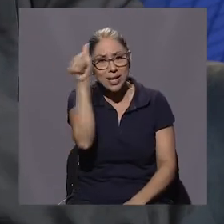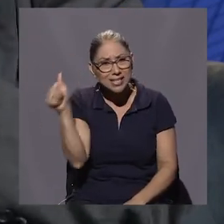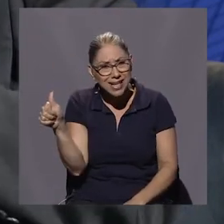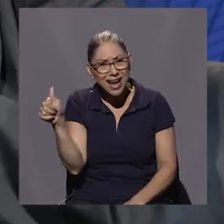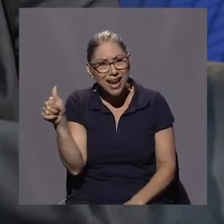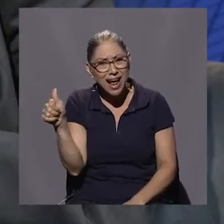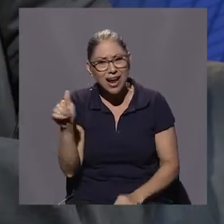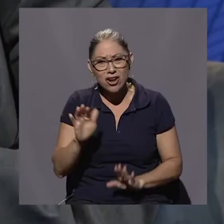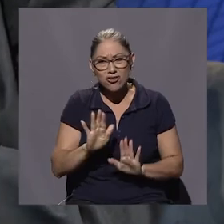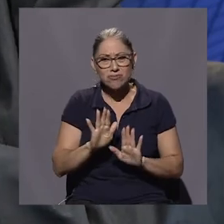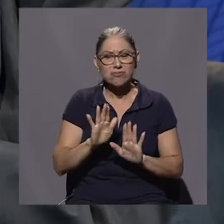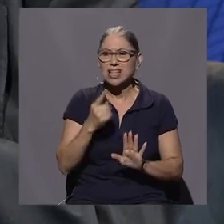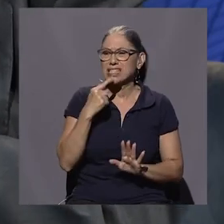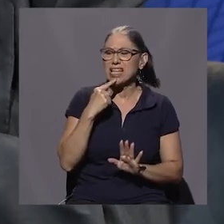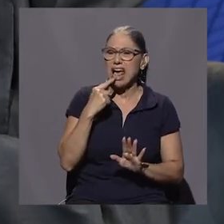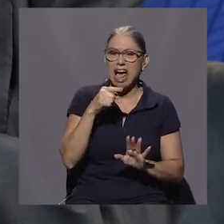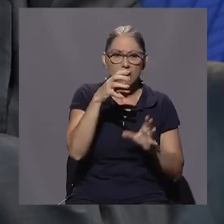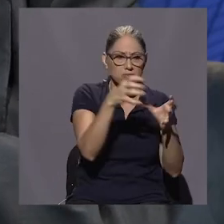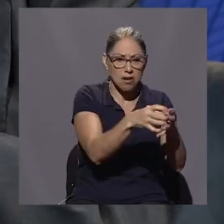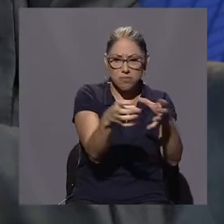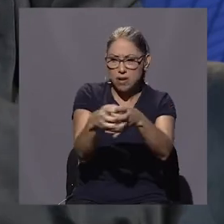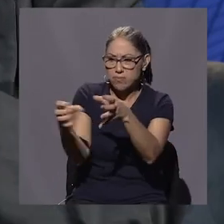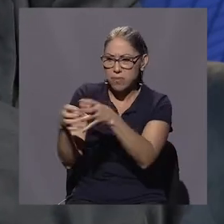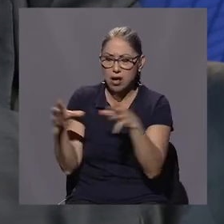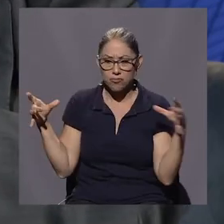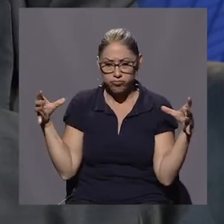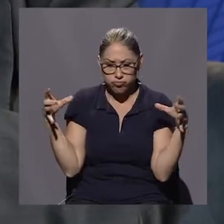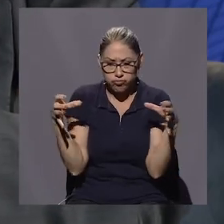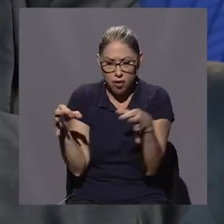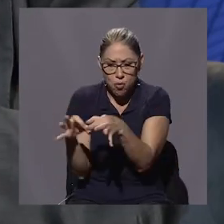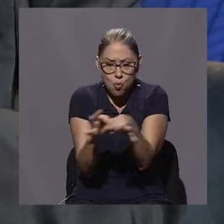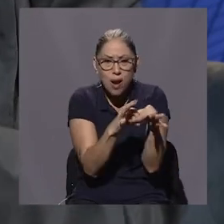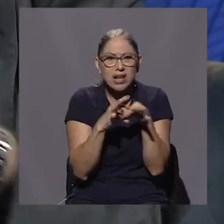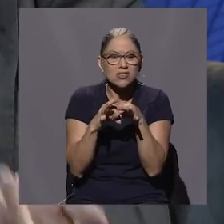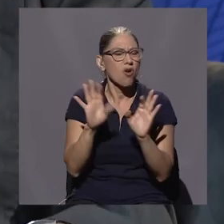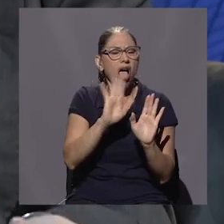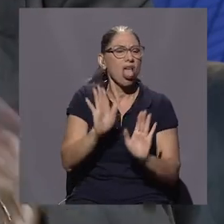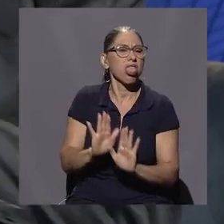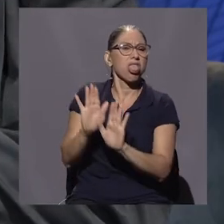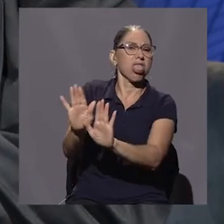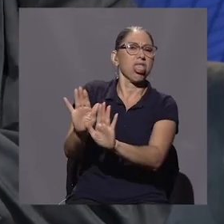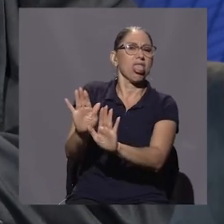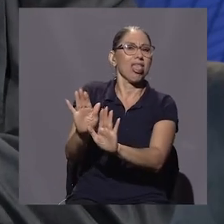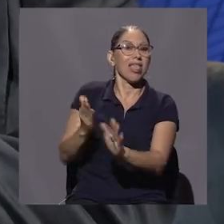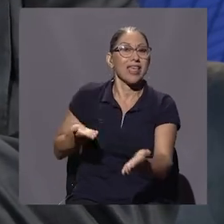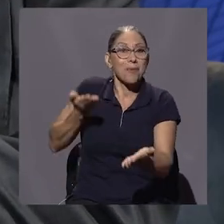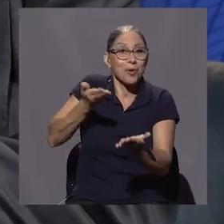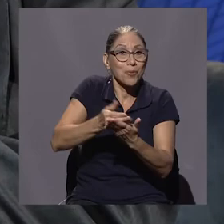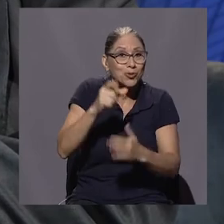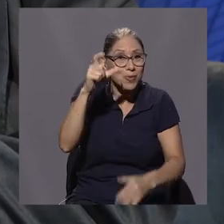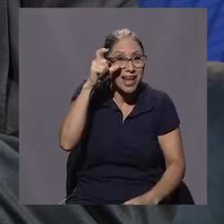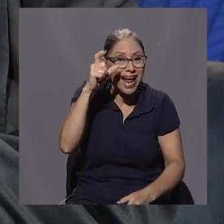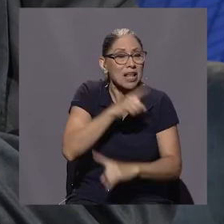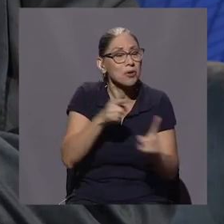idea de hacer una coalición que propuso Don Miguel Ángel, y yo digo, es una buena idea mal planteada,